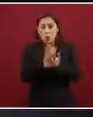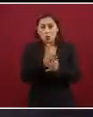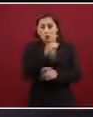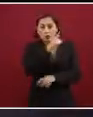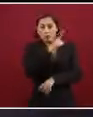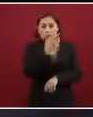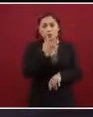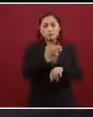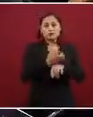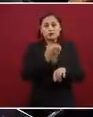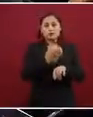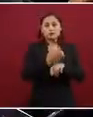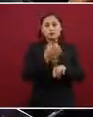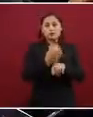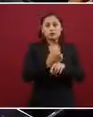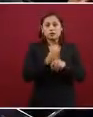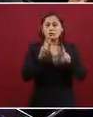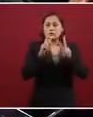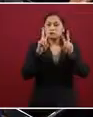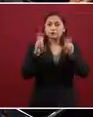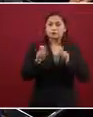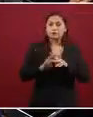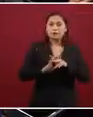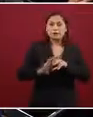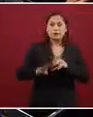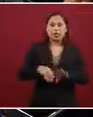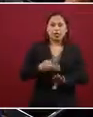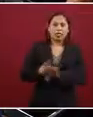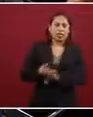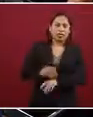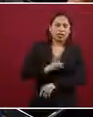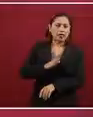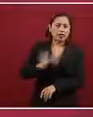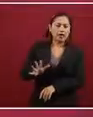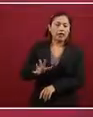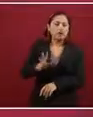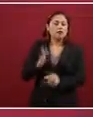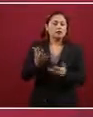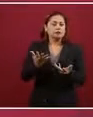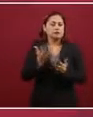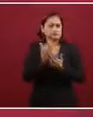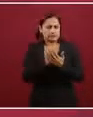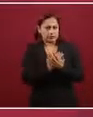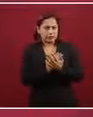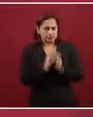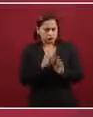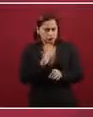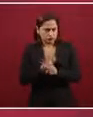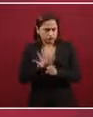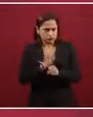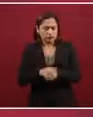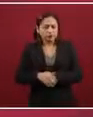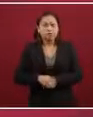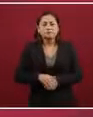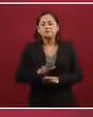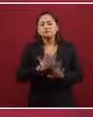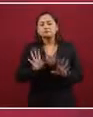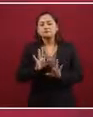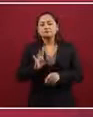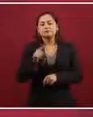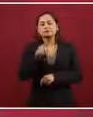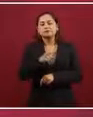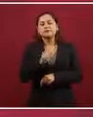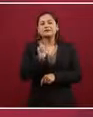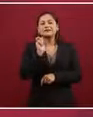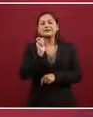-inmigrante en Estados Unidos? Gracias. Pues lo que nosotros quisiéramos, y vamos a luchar por ello, para eso la diplomacia es de persuadir. La diplomacia es